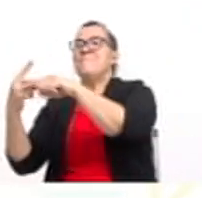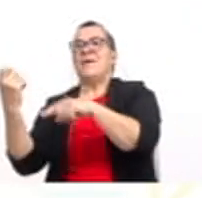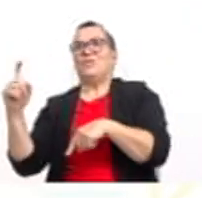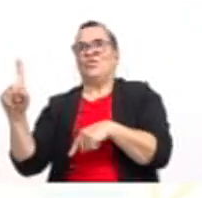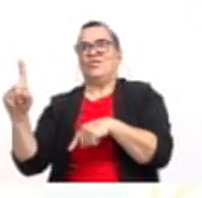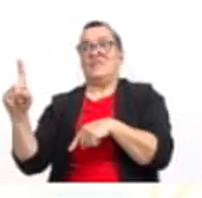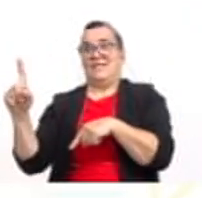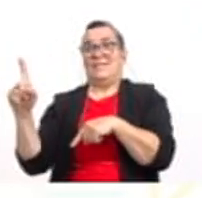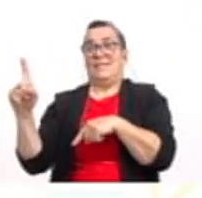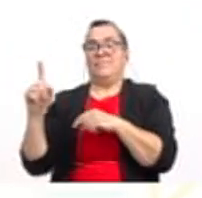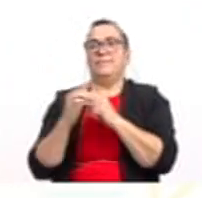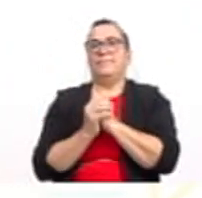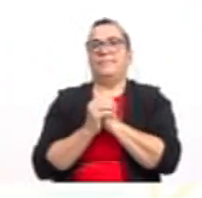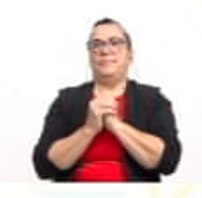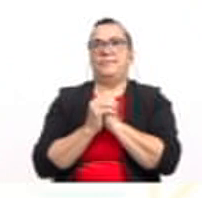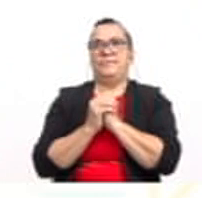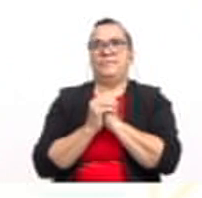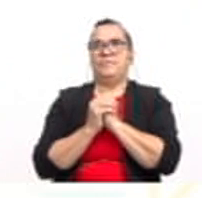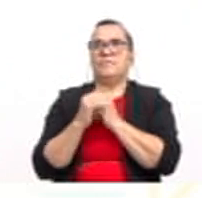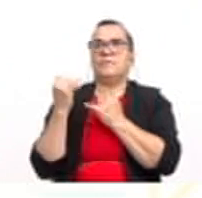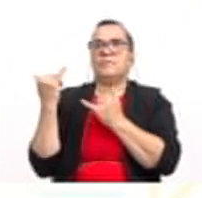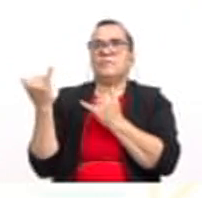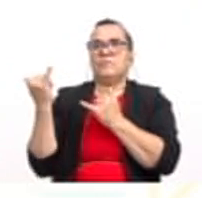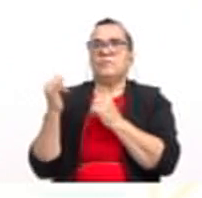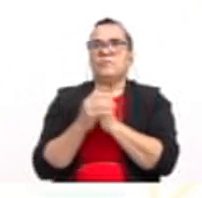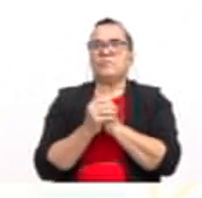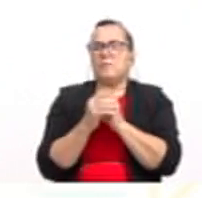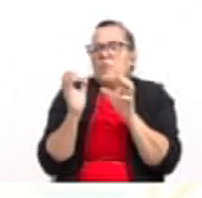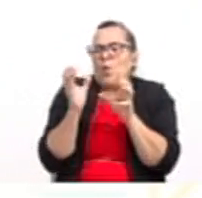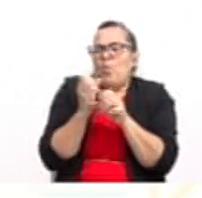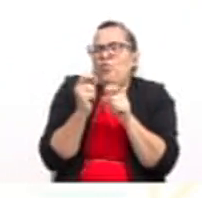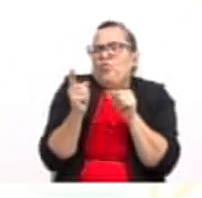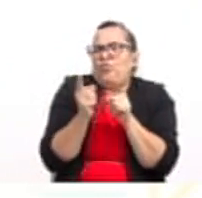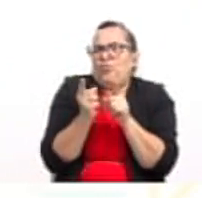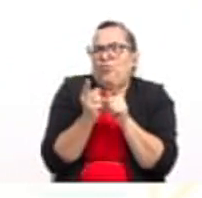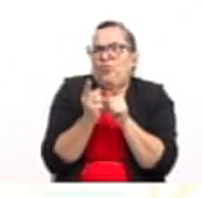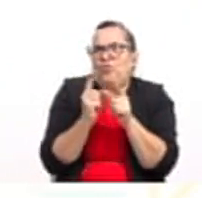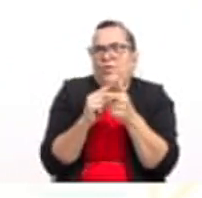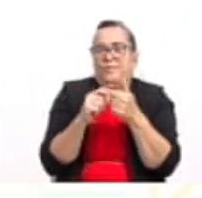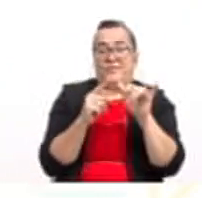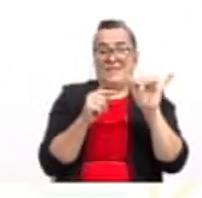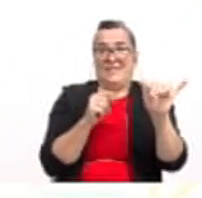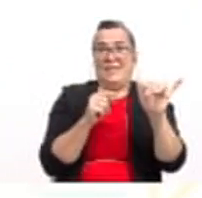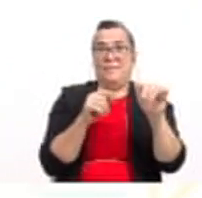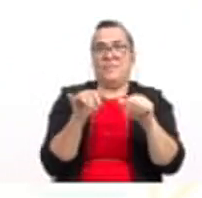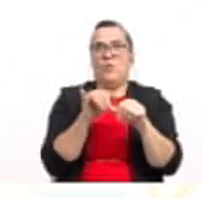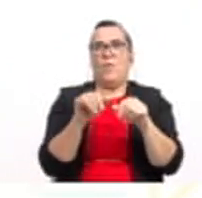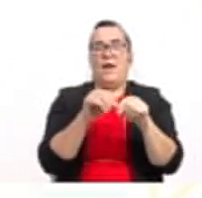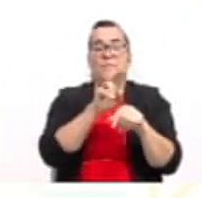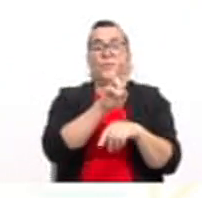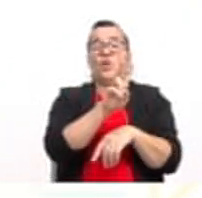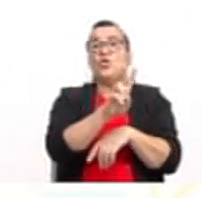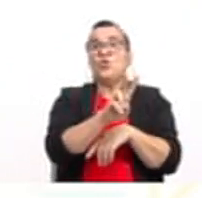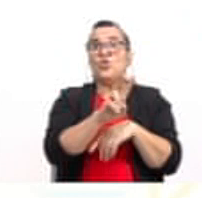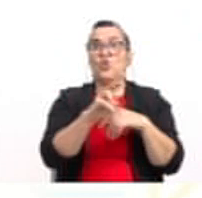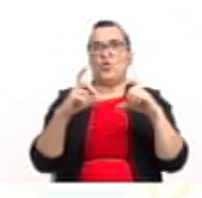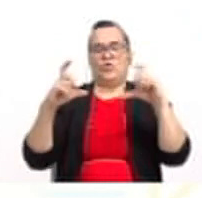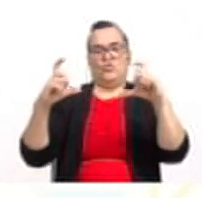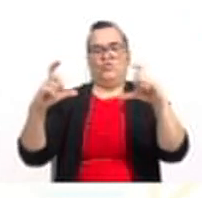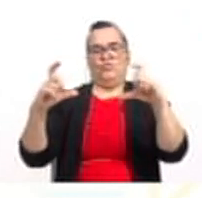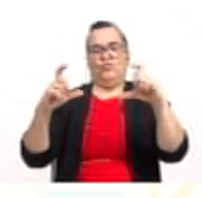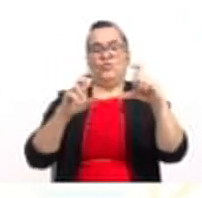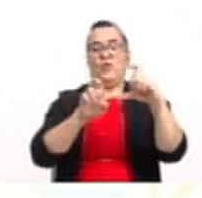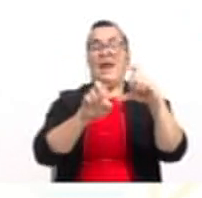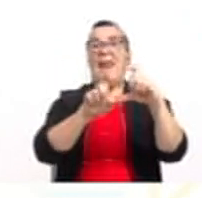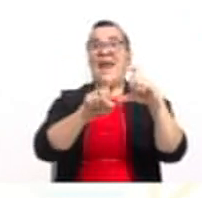Ahora bien, vamos a reducir un poquito esas expresiones y tenemos que y es igual a 2 por x